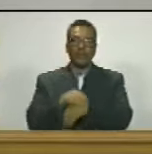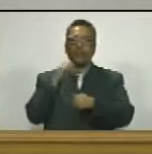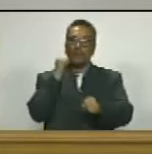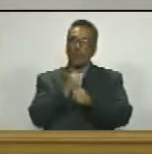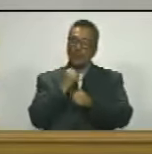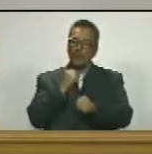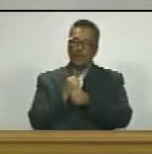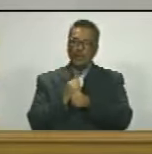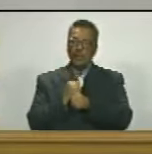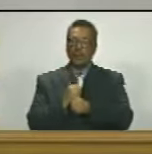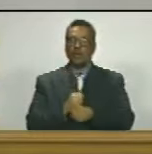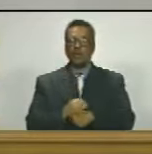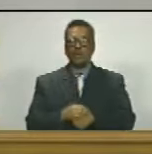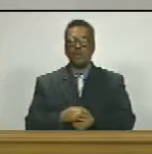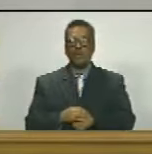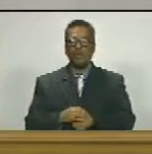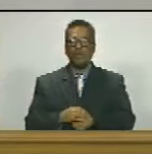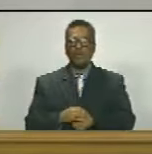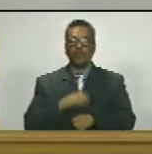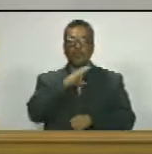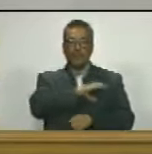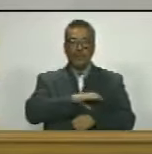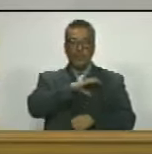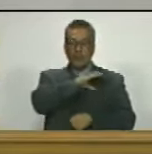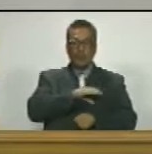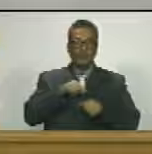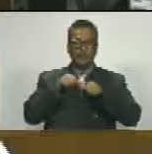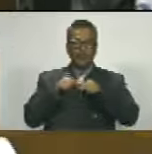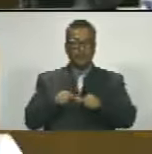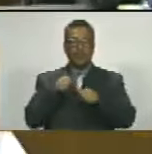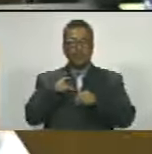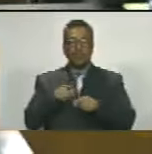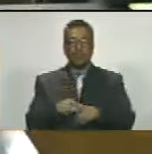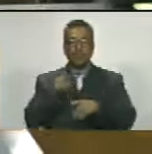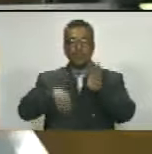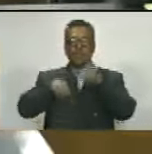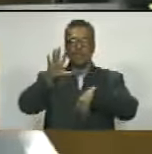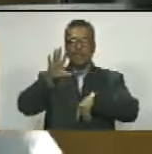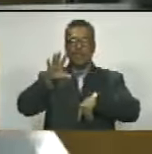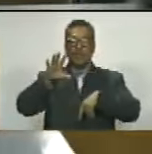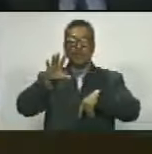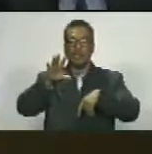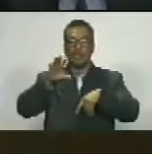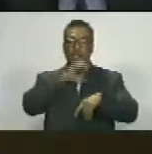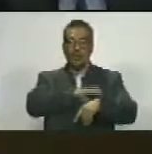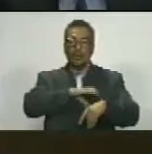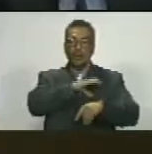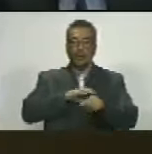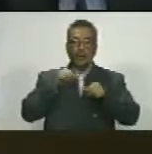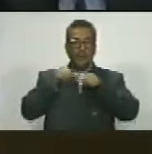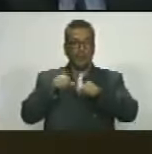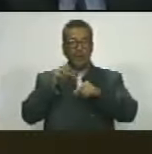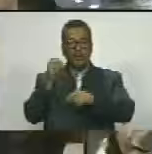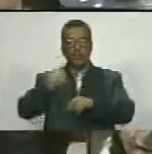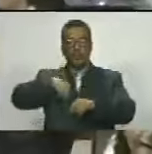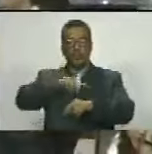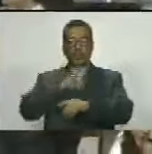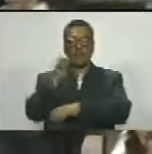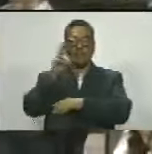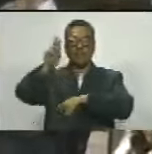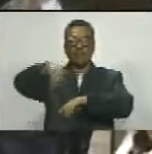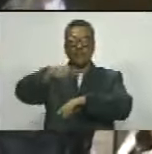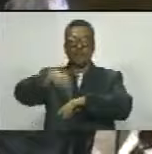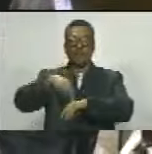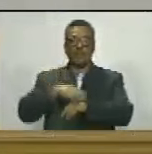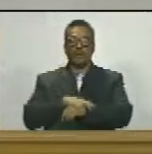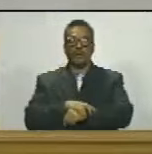el trabajo en las comisiones permanentes las 15 comisiones permanentes de nuestra asamblea nacional